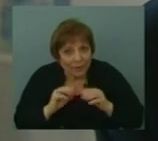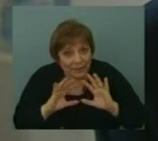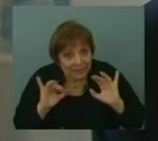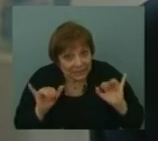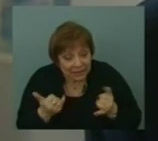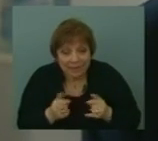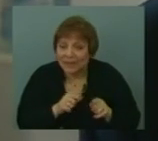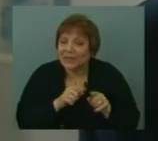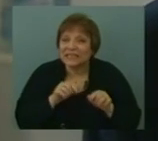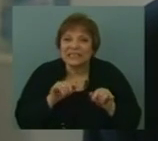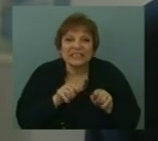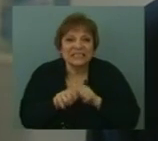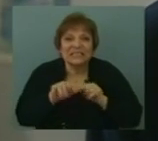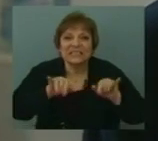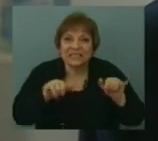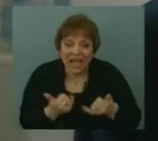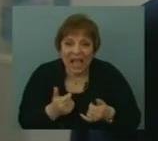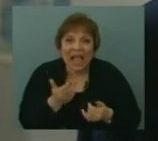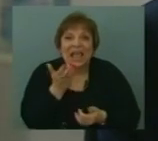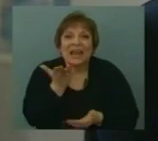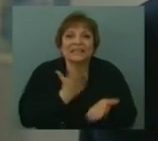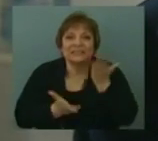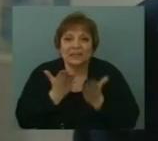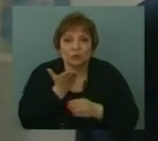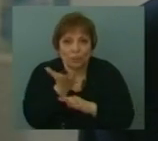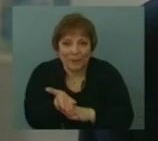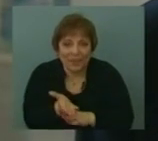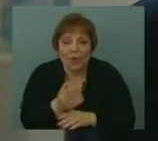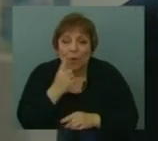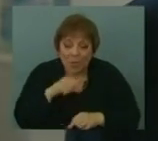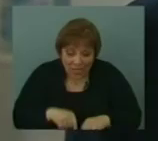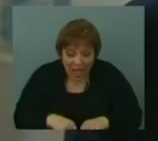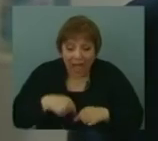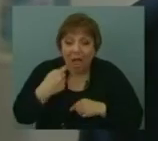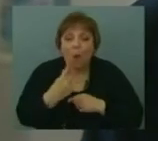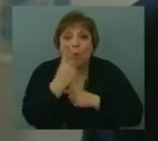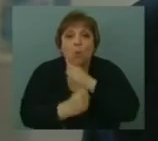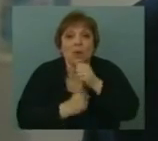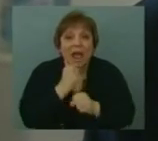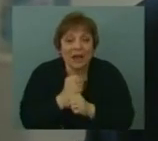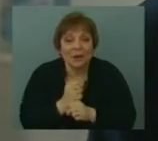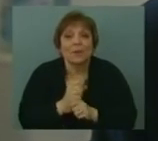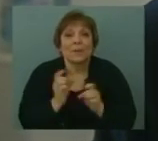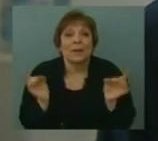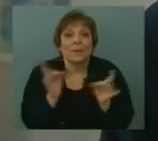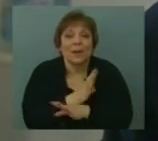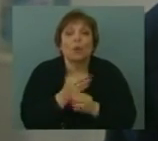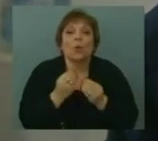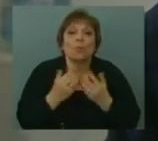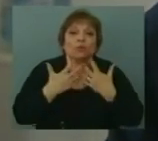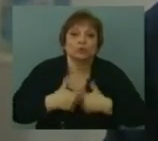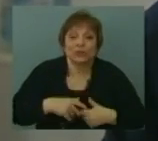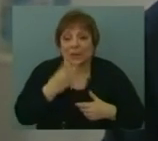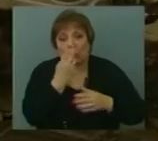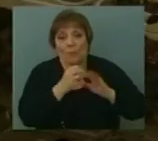inmediatamente iniciamos el proceso de licitación que calculamos que será de aquí a un año para tener este proyecto en funcionamiento en el